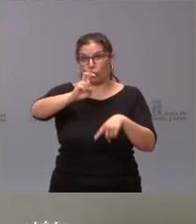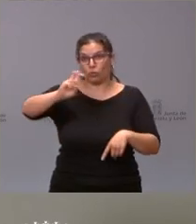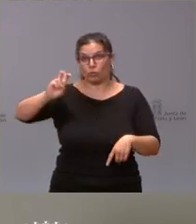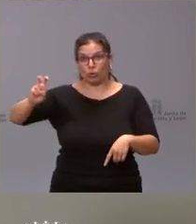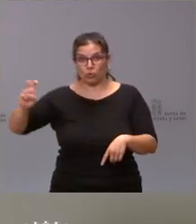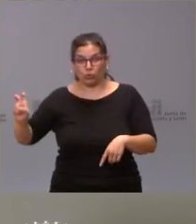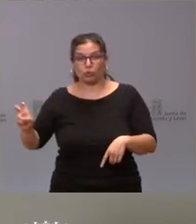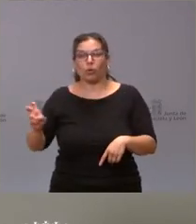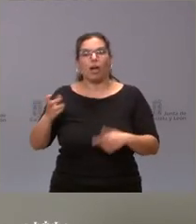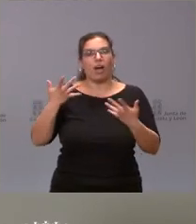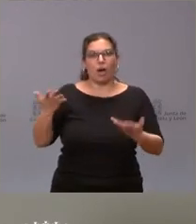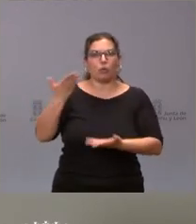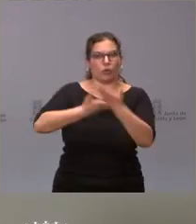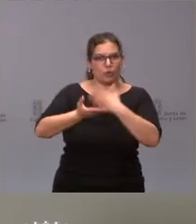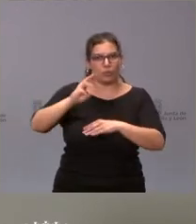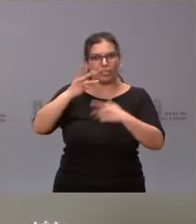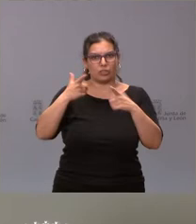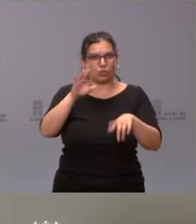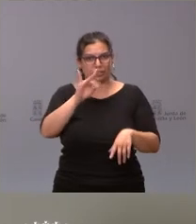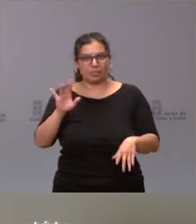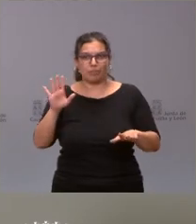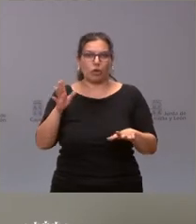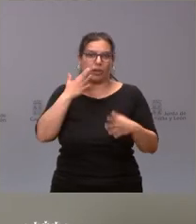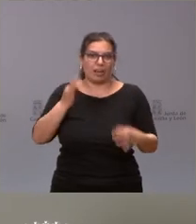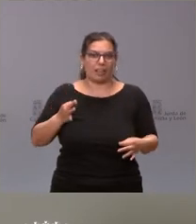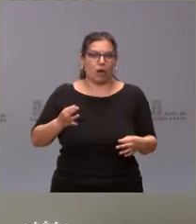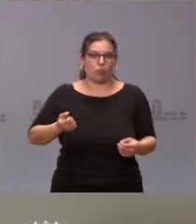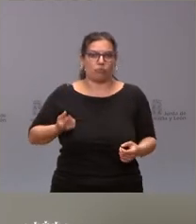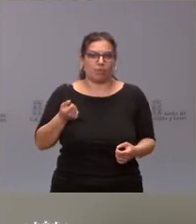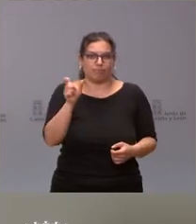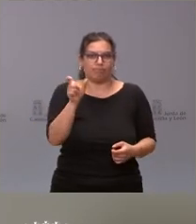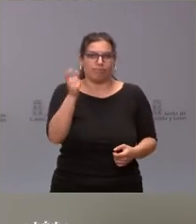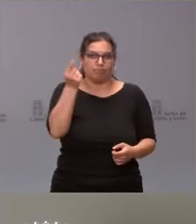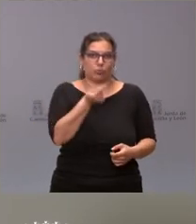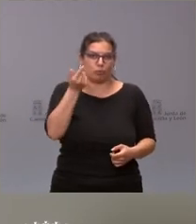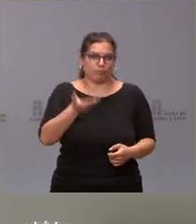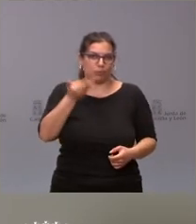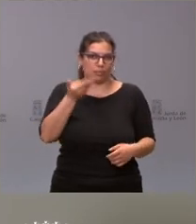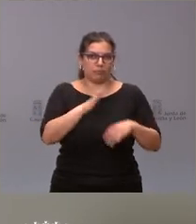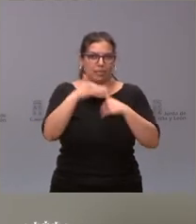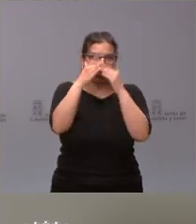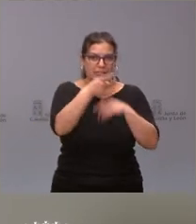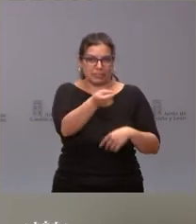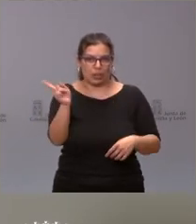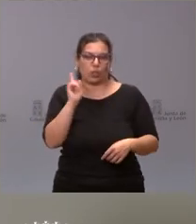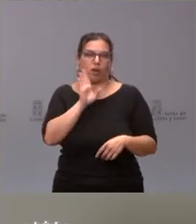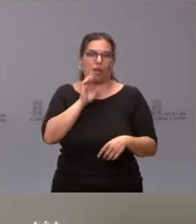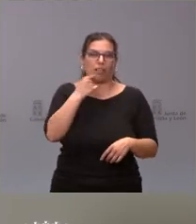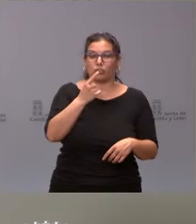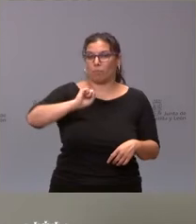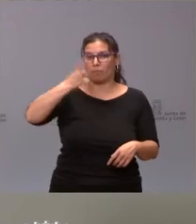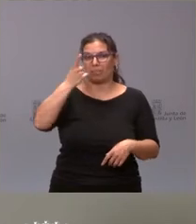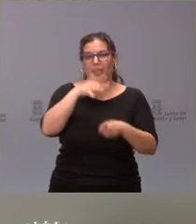colaboración con el tercer sector y que tiene un coste relevante, como están viendo ustedes y como pueden imaginar, fundamentalmente en el ámbito